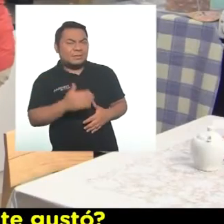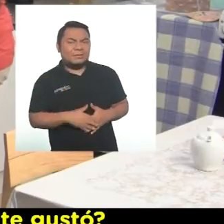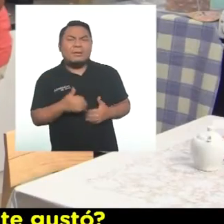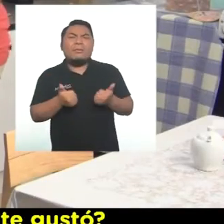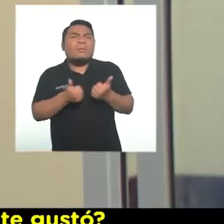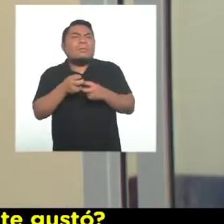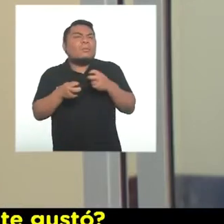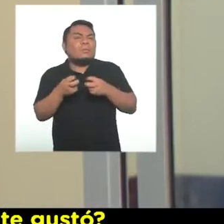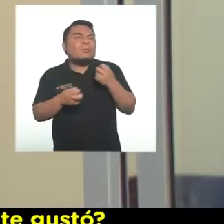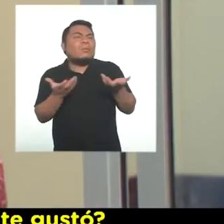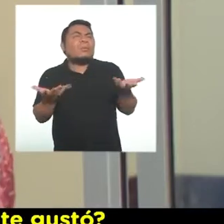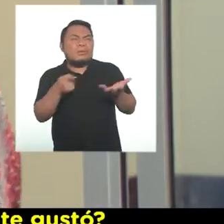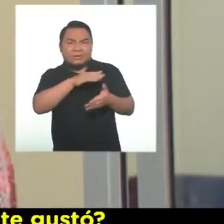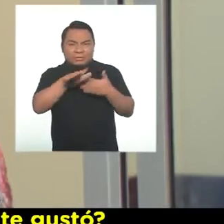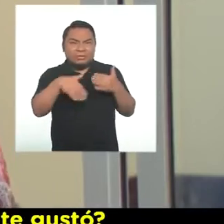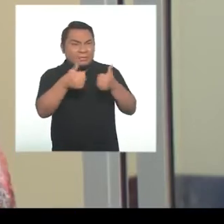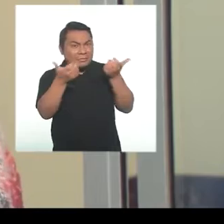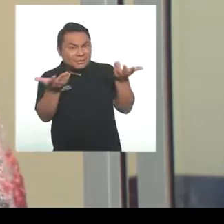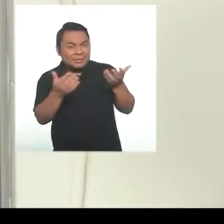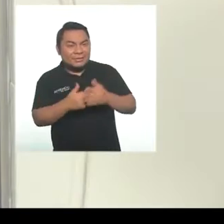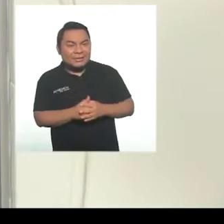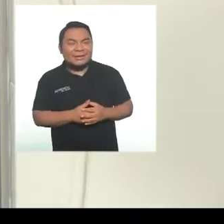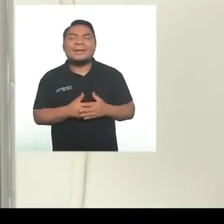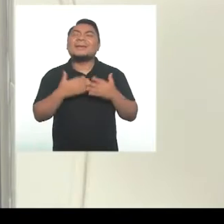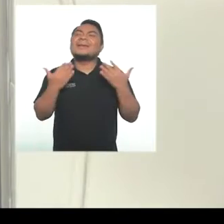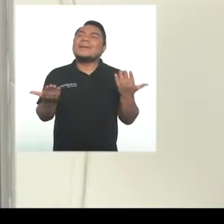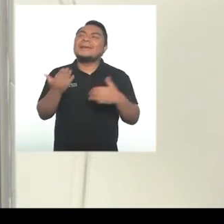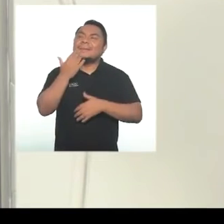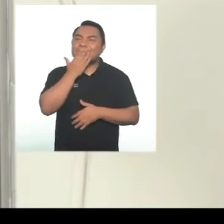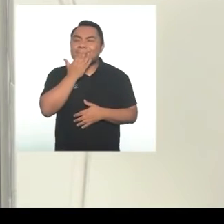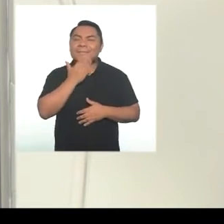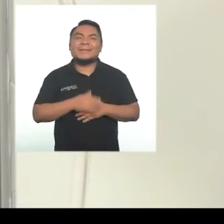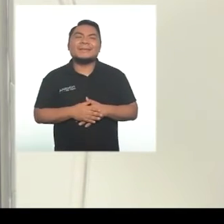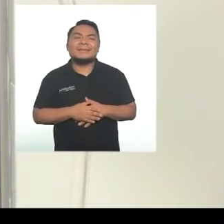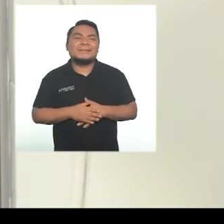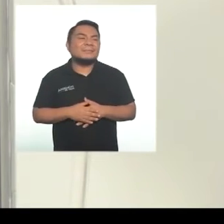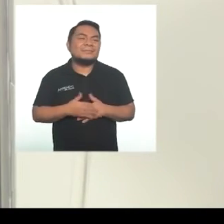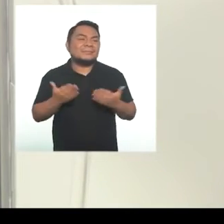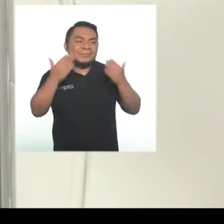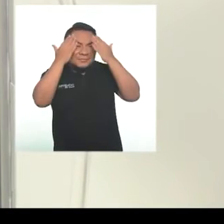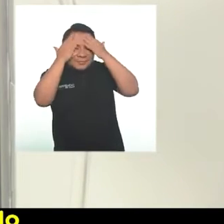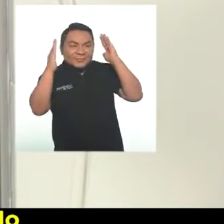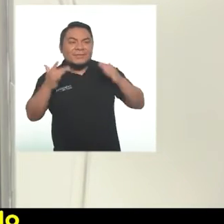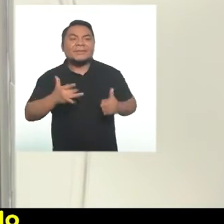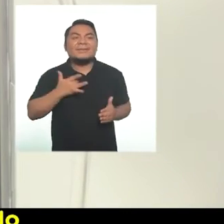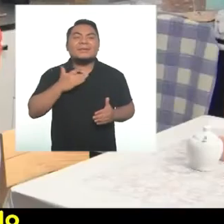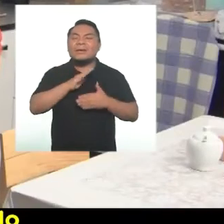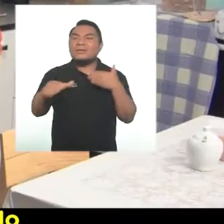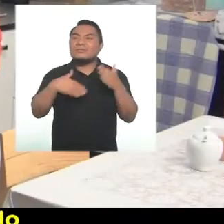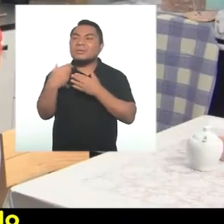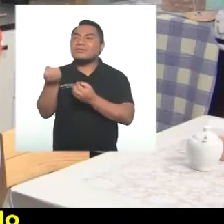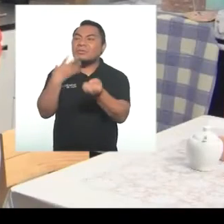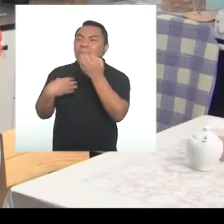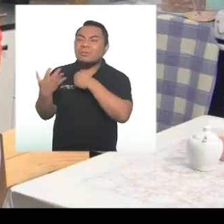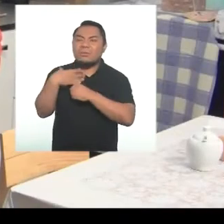Ajá. ¿Pero cuál es el problema si parece que todo te gustó? Lo que pasa, señorito, es que, no sé, siento que todo lo que nos han contado no se